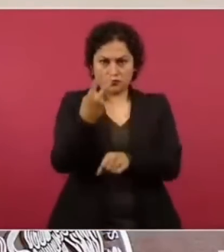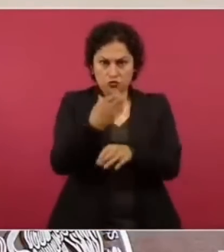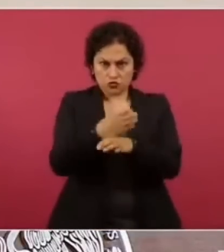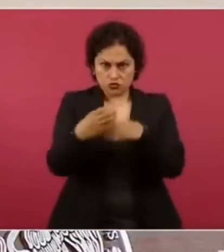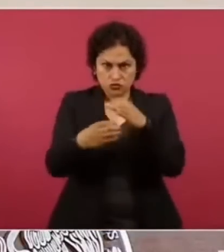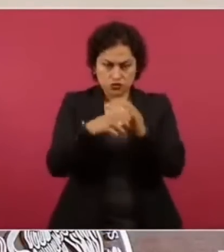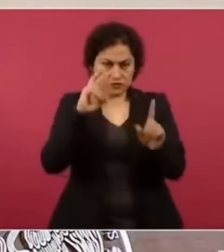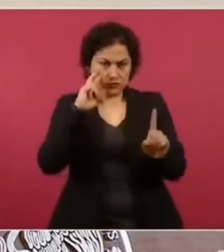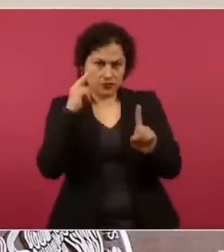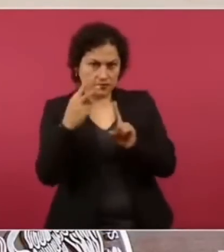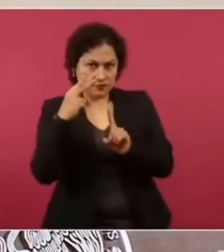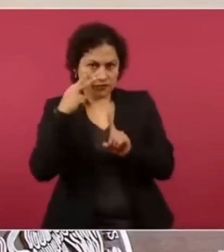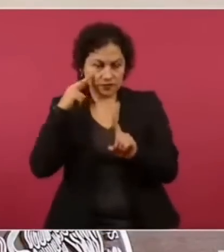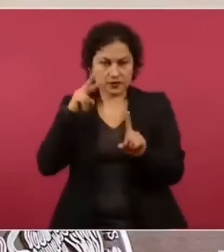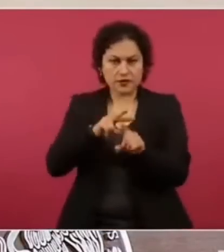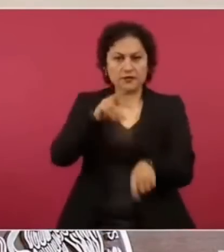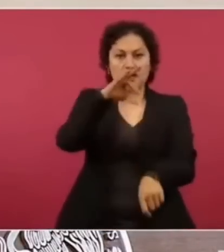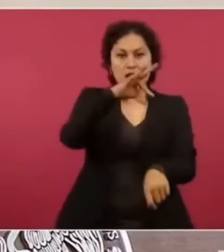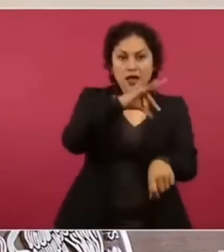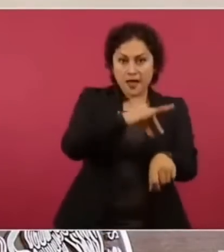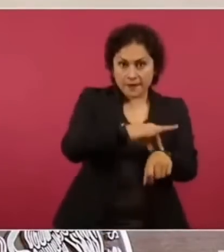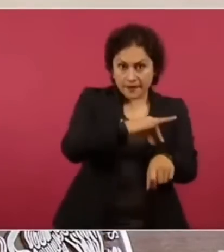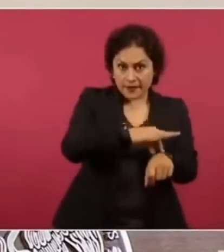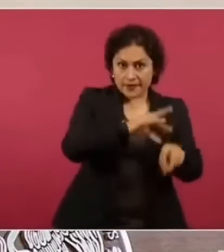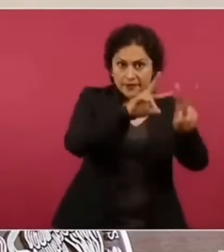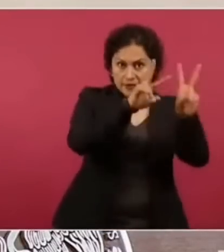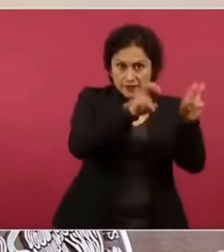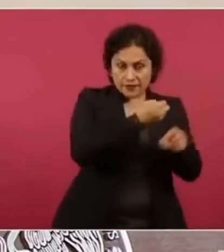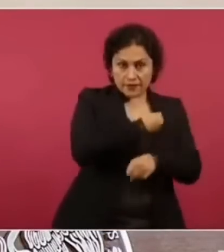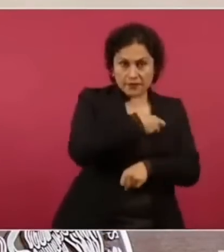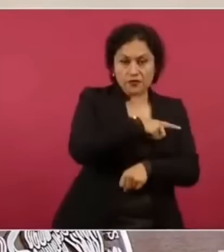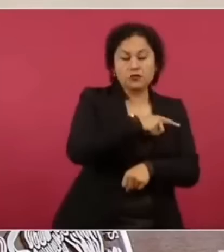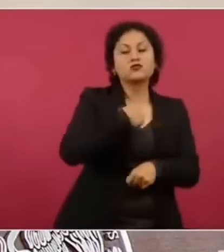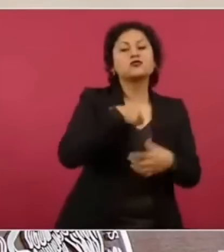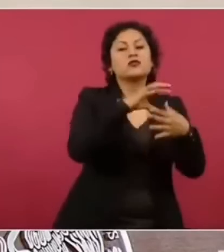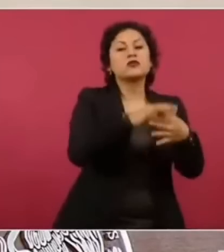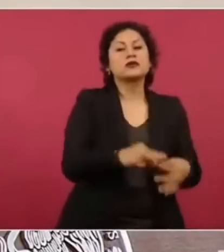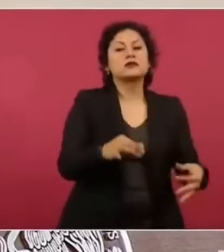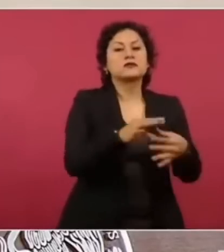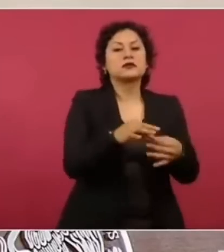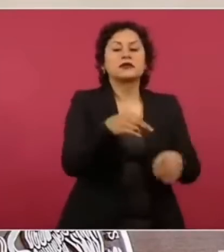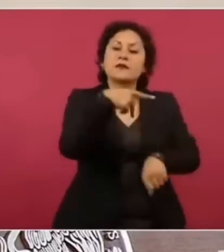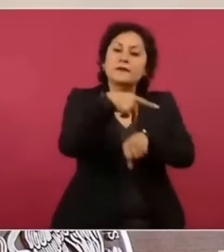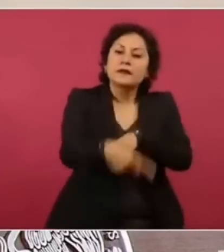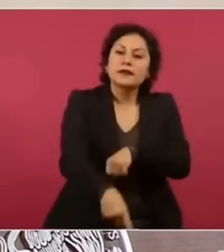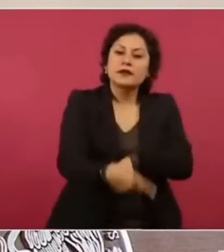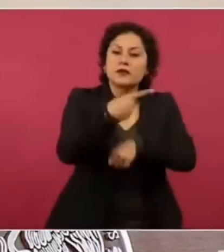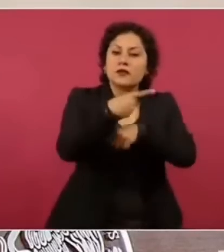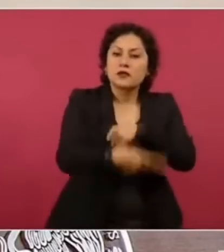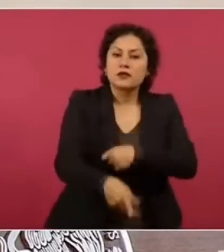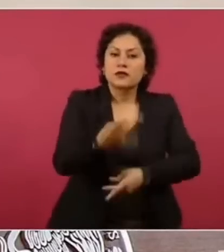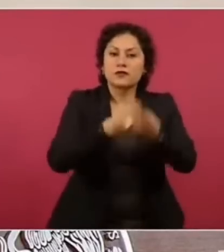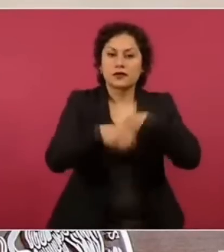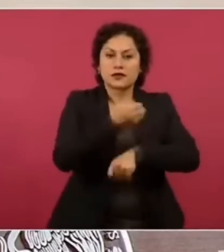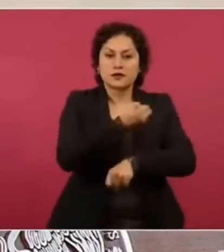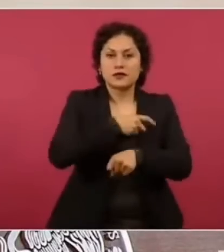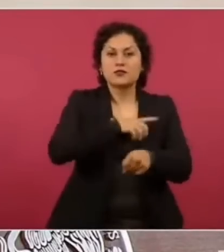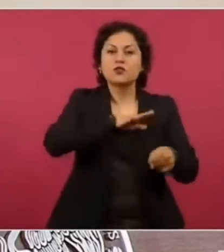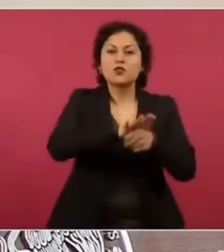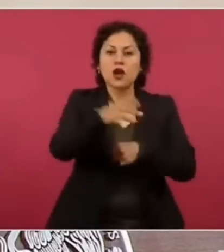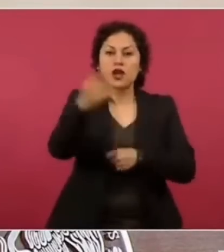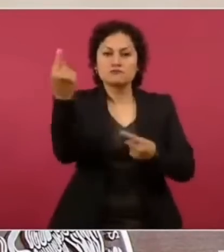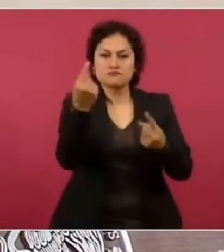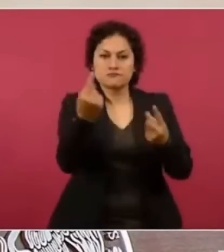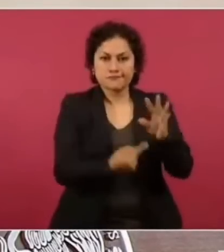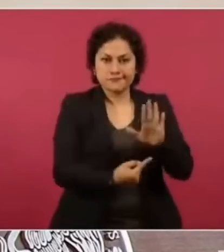médica, en la que expondré los innegables riesgos asociados al consumo de este producto. Y la segunda,